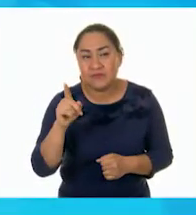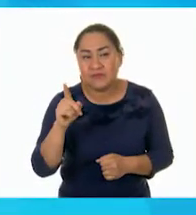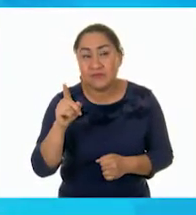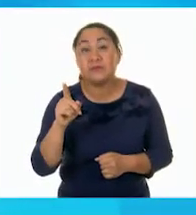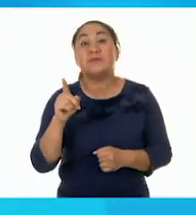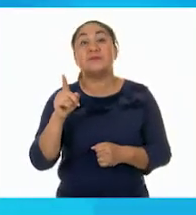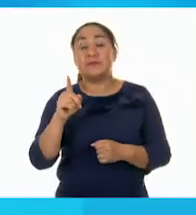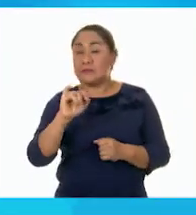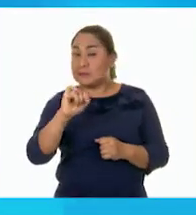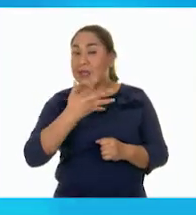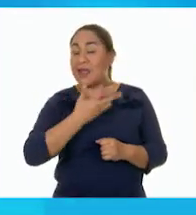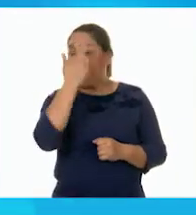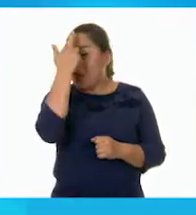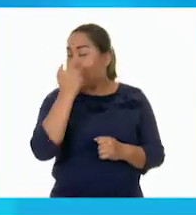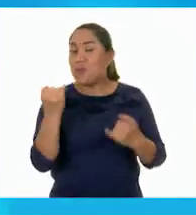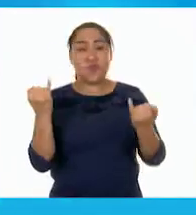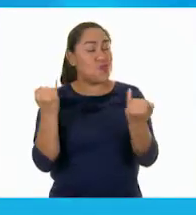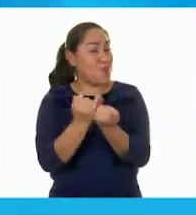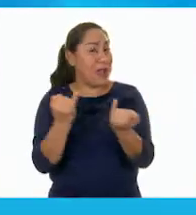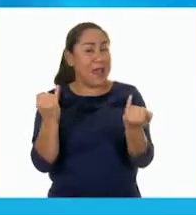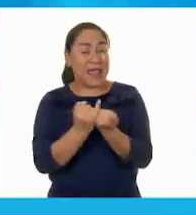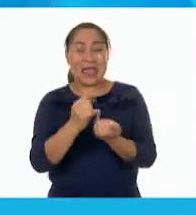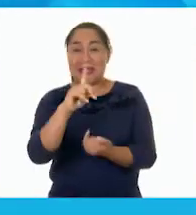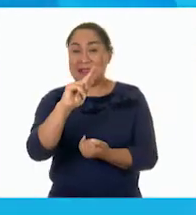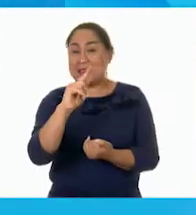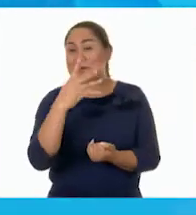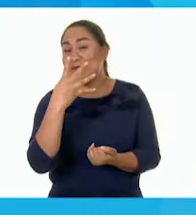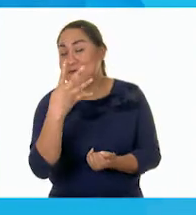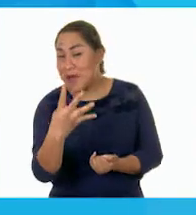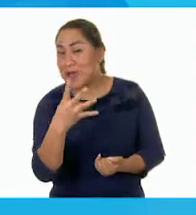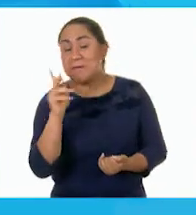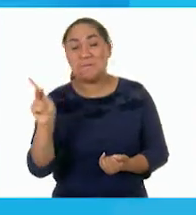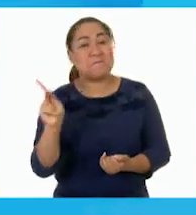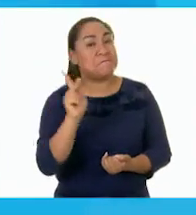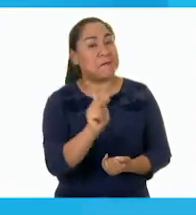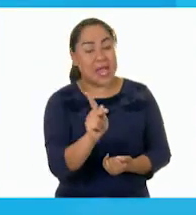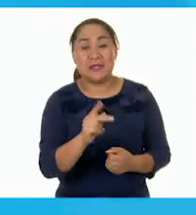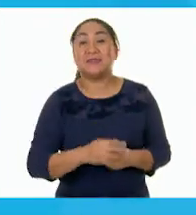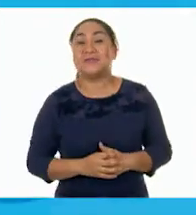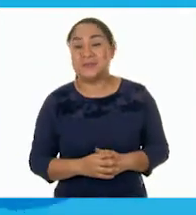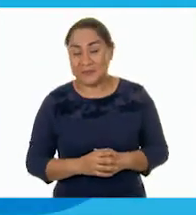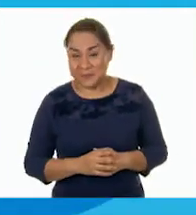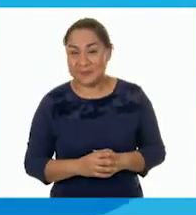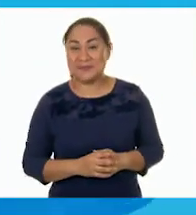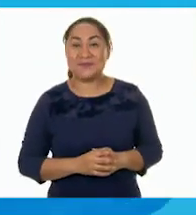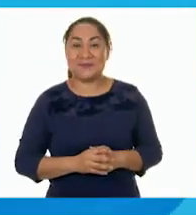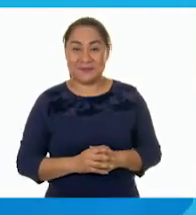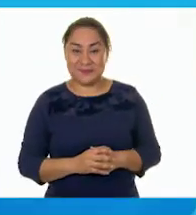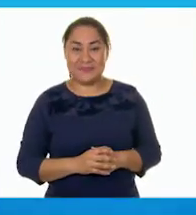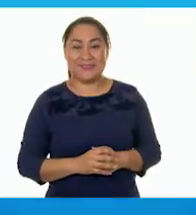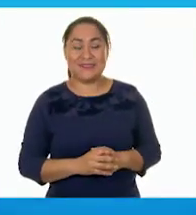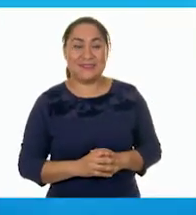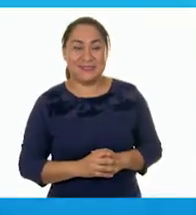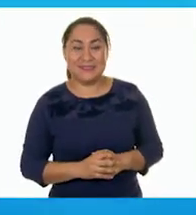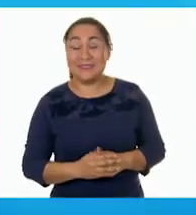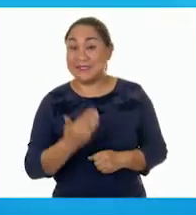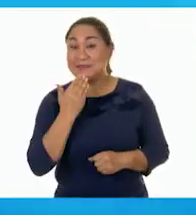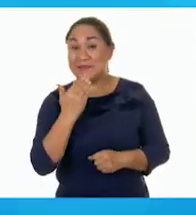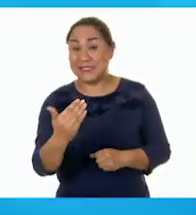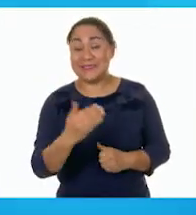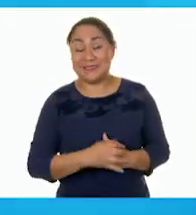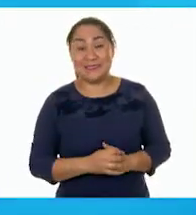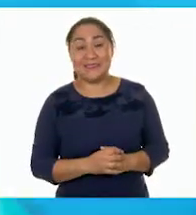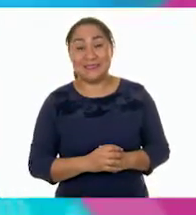Y sí, efectivamente Daniel también había escrito los setenta y cuatro. Muy bien.